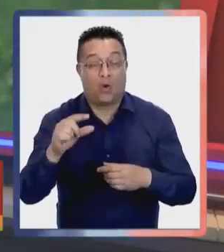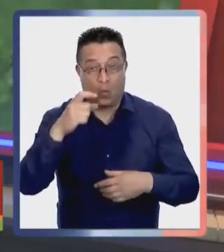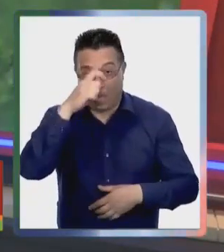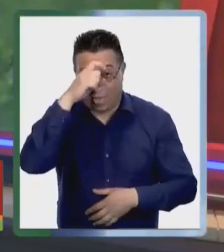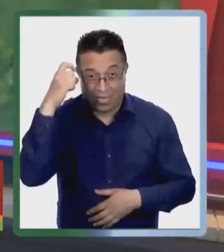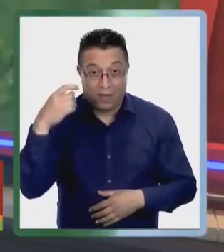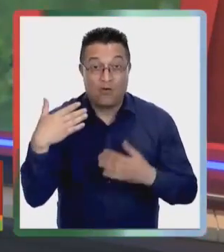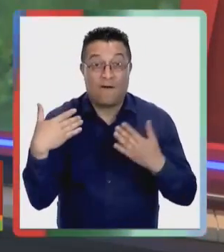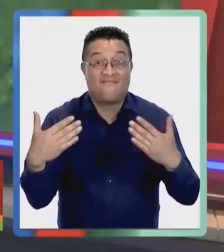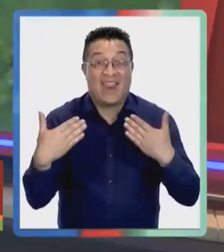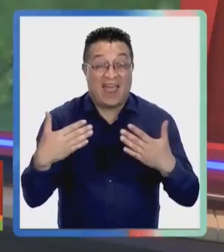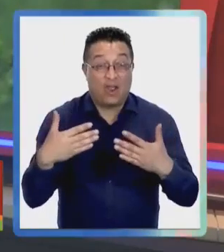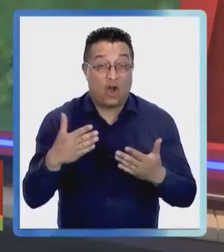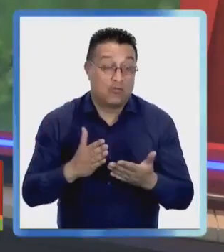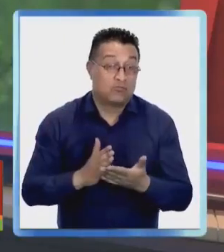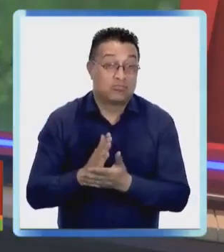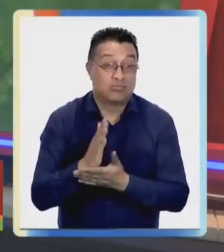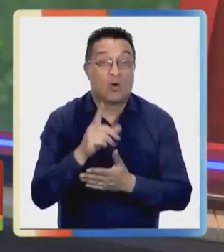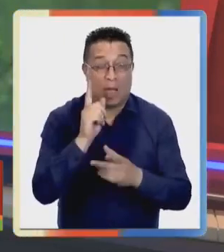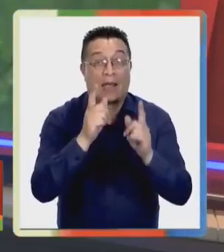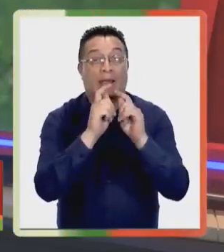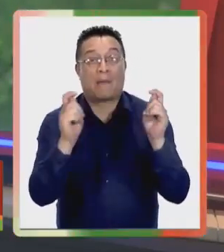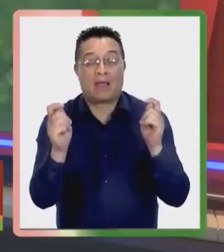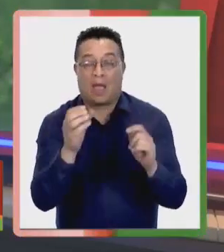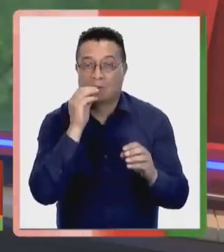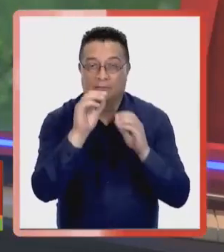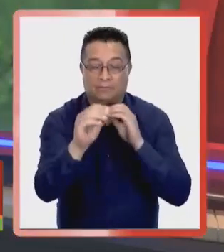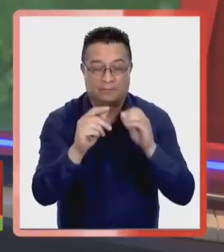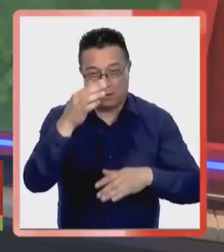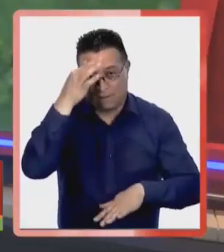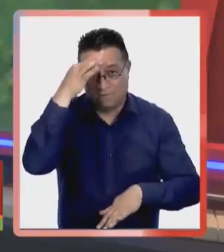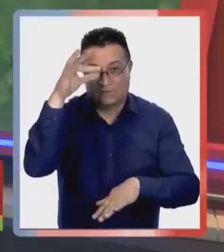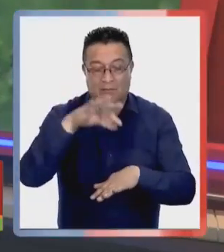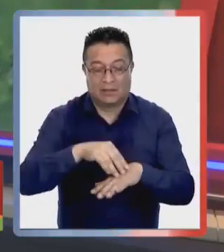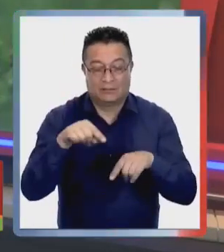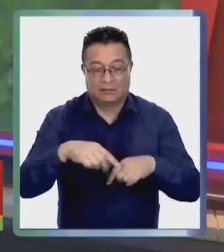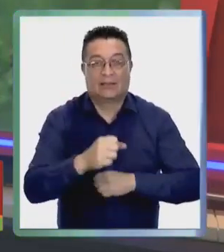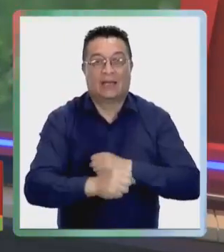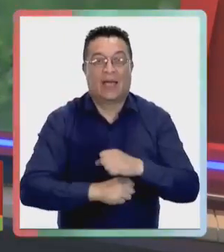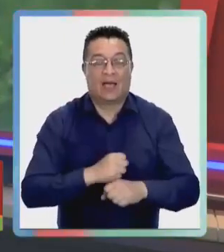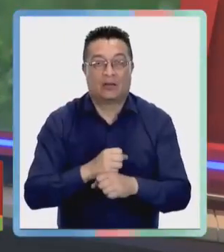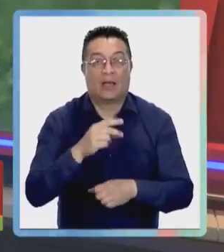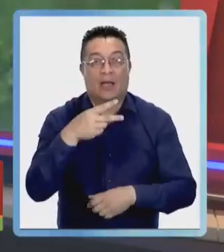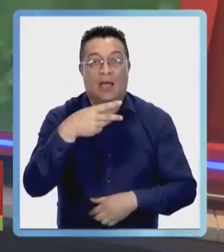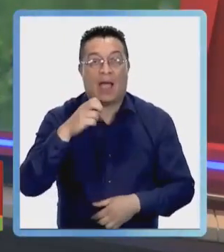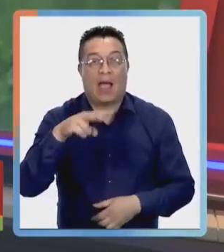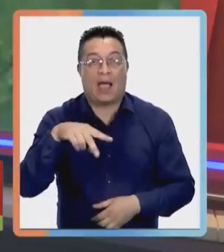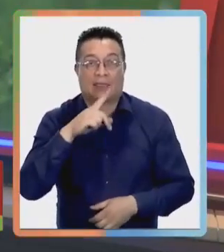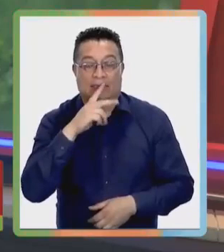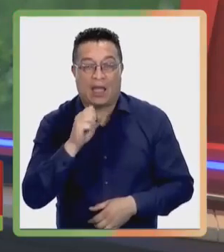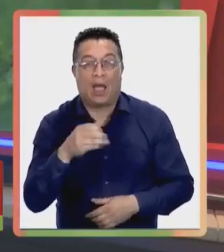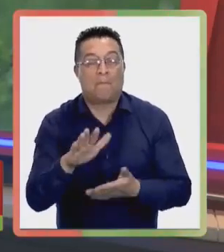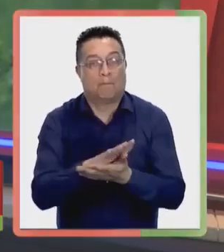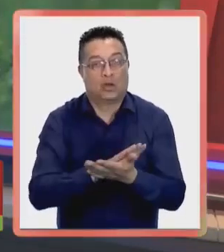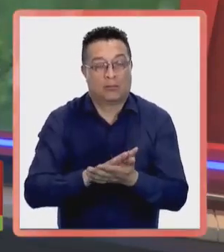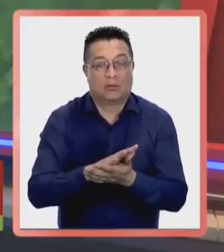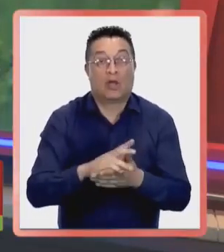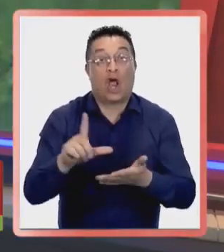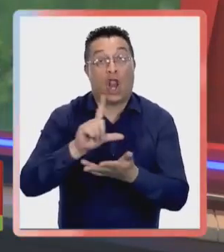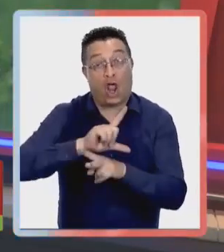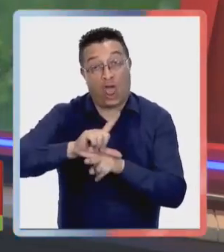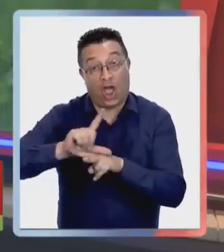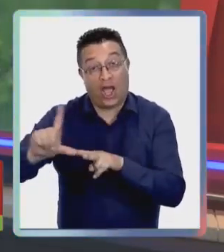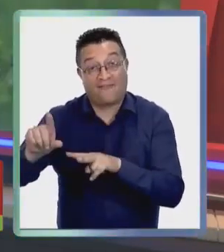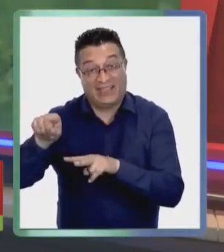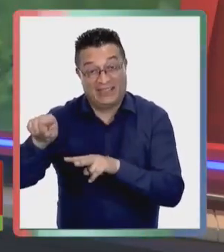adelantado. Han tenido que partir también las campañas para prevenir las enfermedades de esta época del año como el antivirus, por ejemplo. El Longaví,